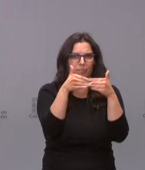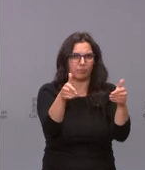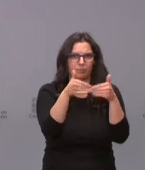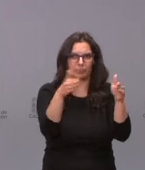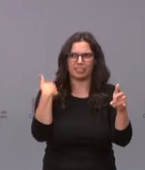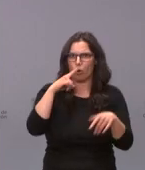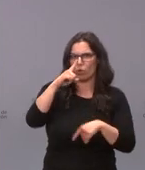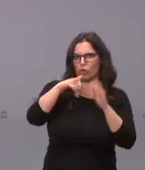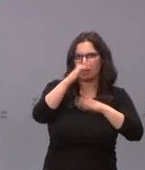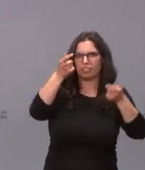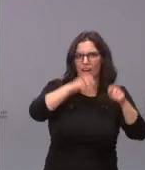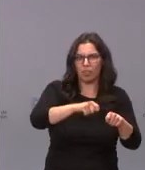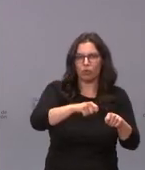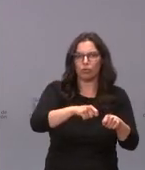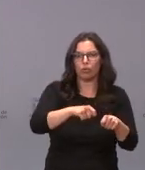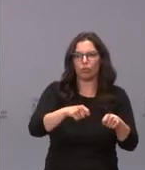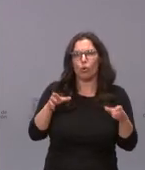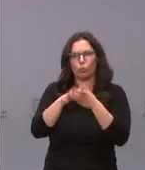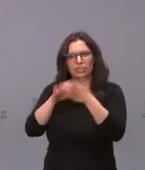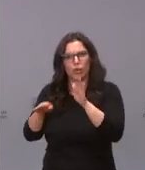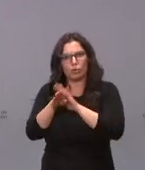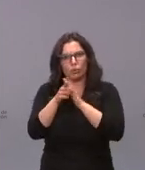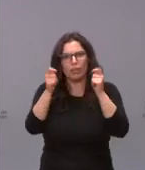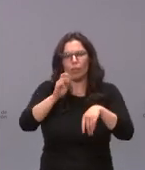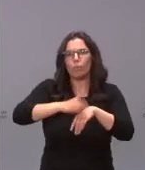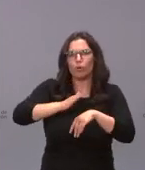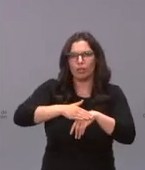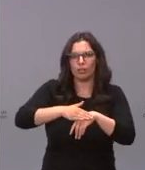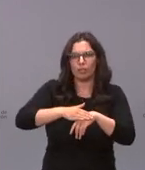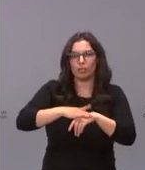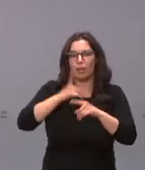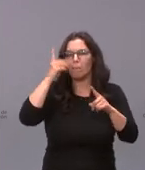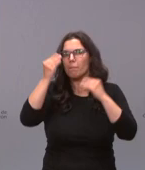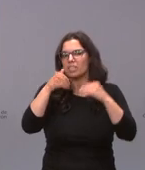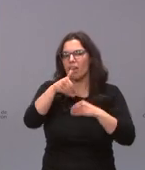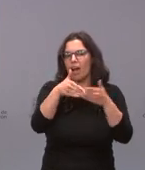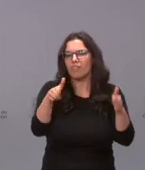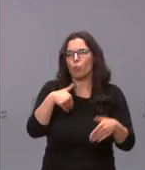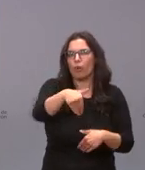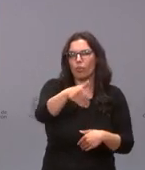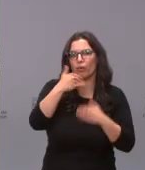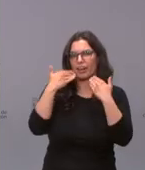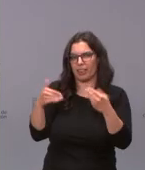no sé cuáles son los motivos de la junta para mantenerlos cerrados y cuándo se prevé su reapertura gracias